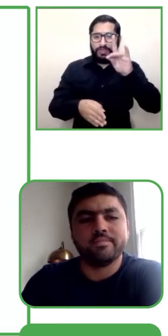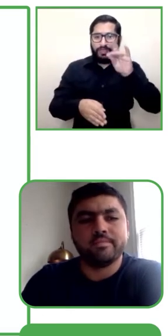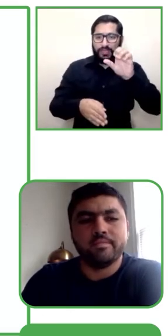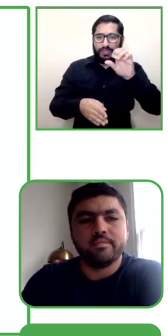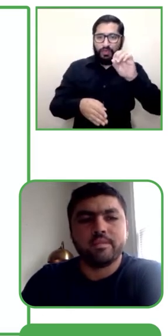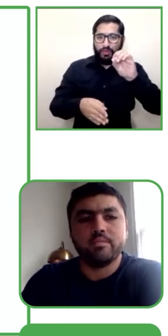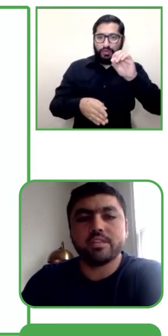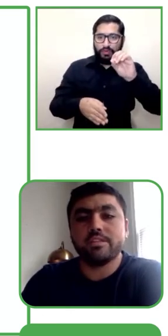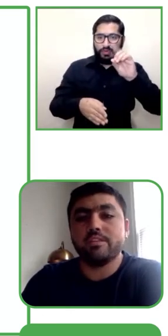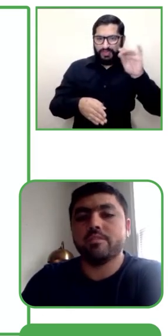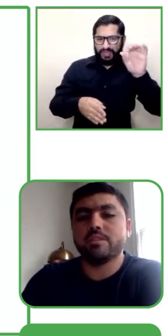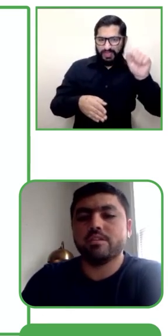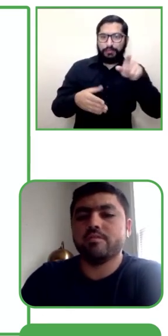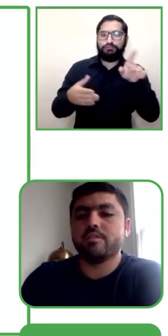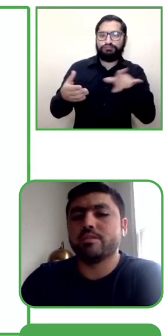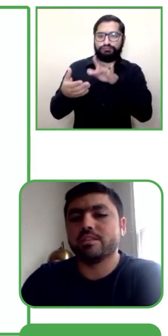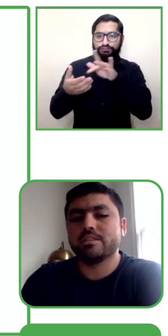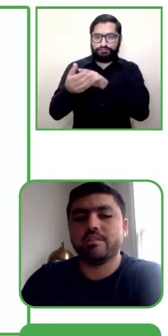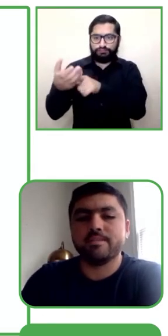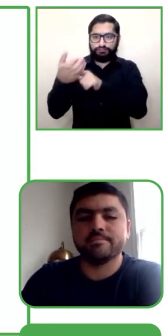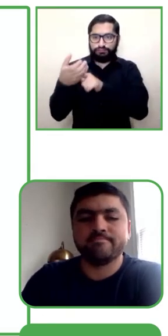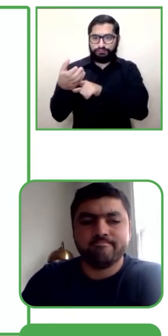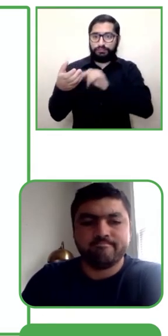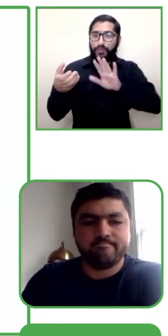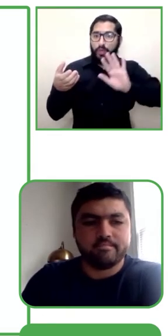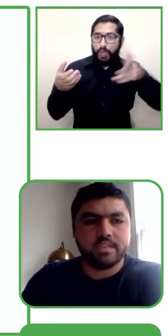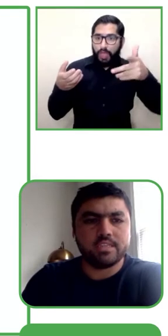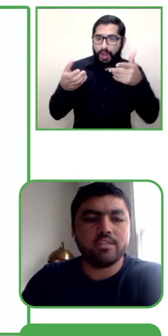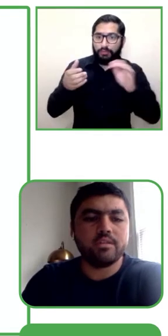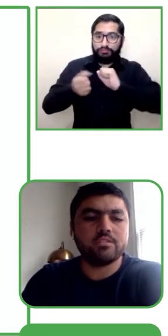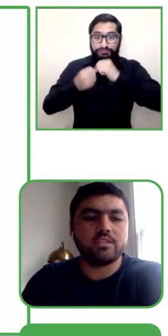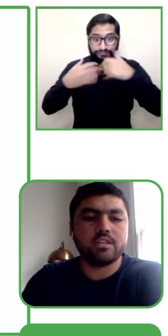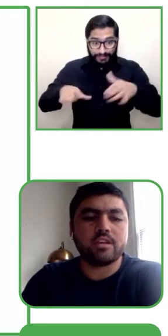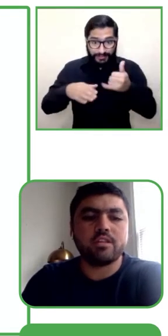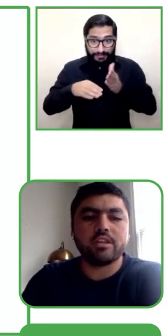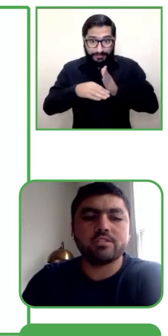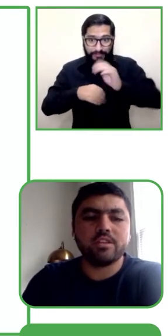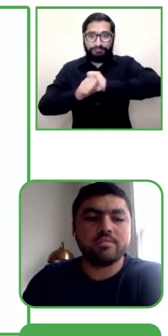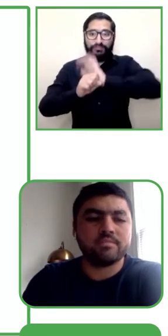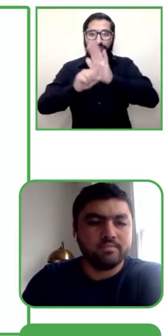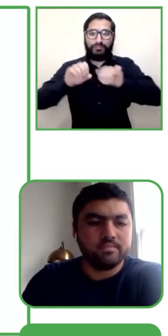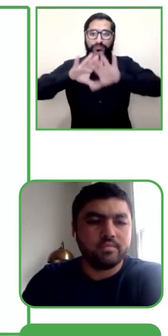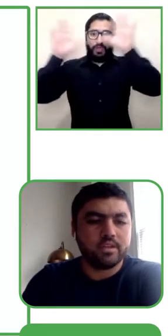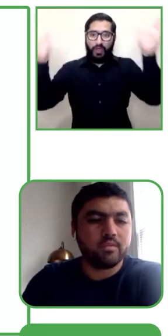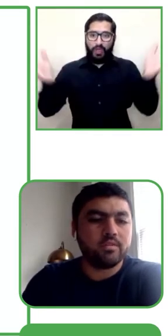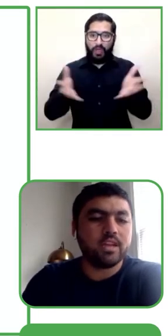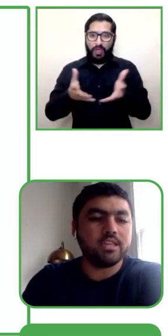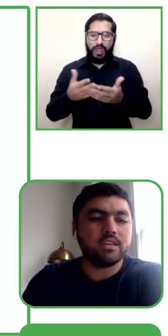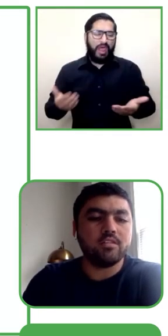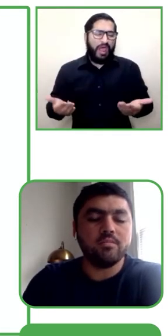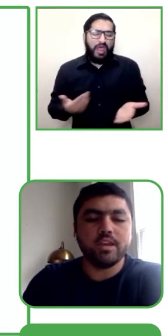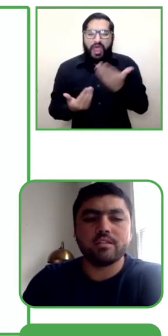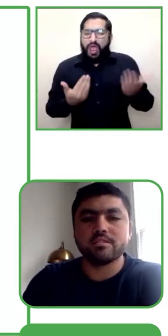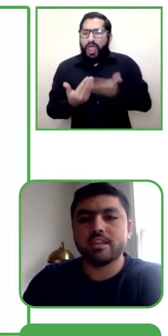tema que puede recibir información en formato accesible. Y así es donde hemos hecho distintas colaboraciones, por ejemplo con el INSEE en Colombia, con